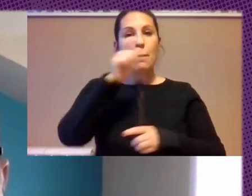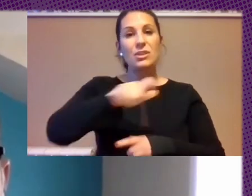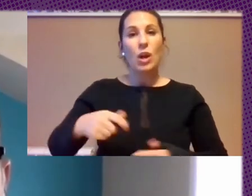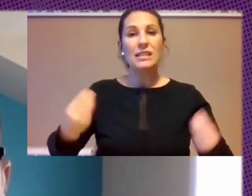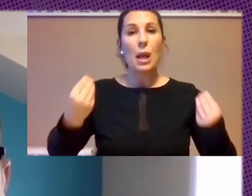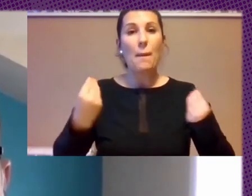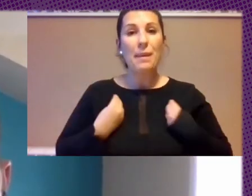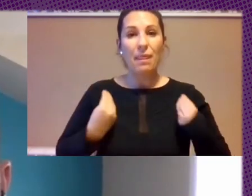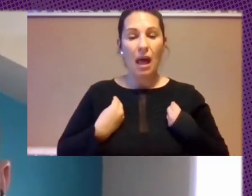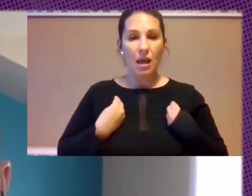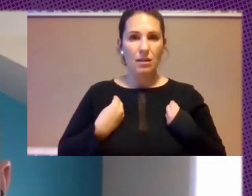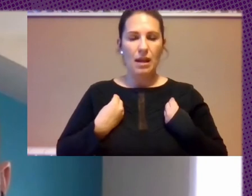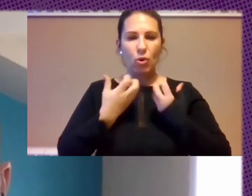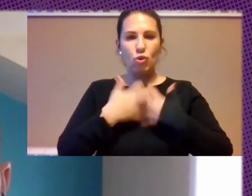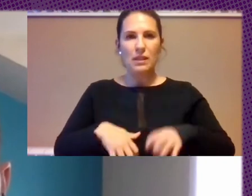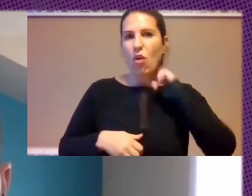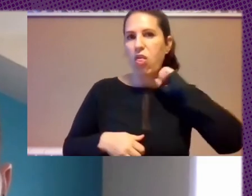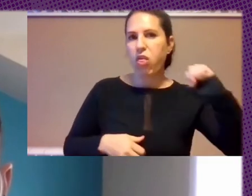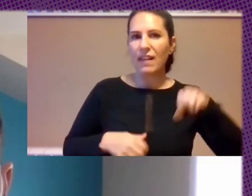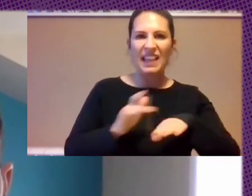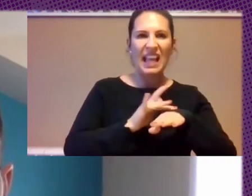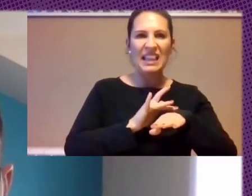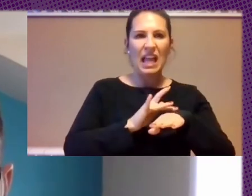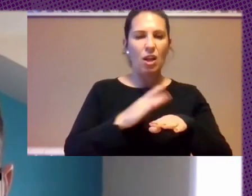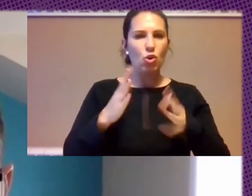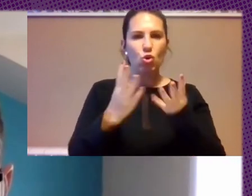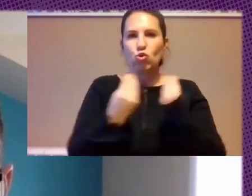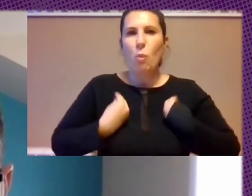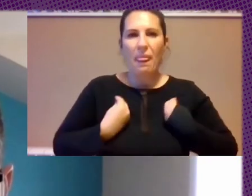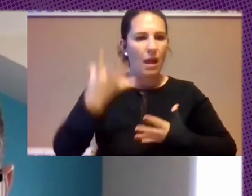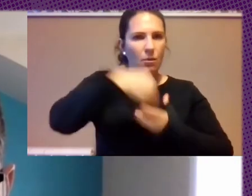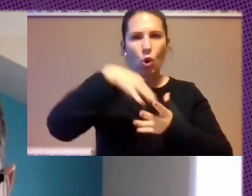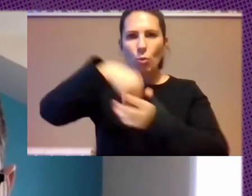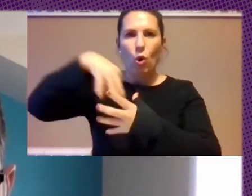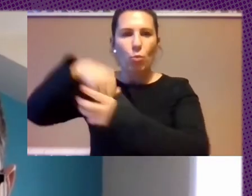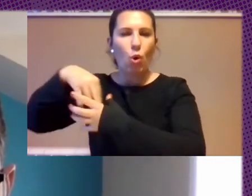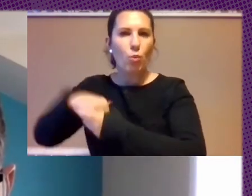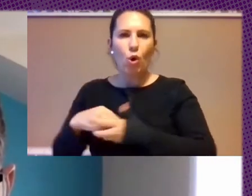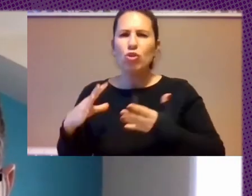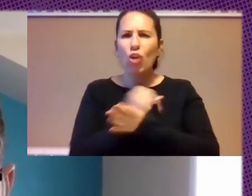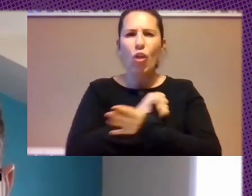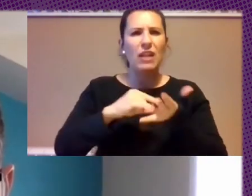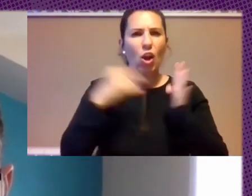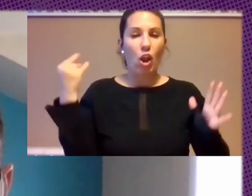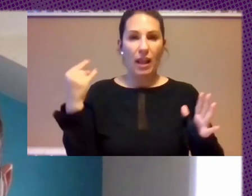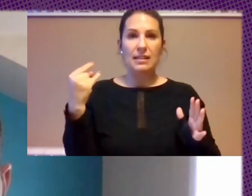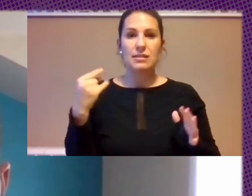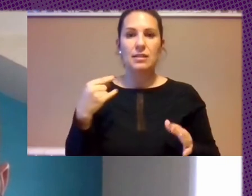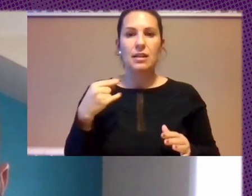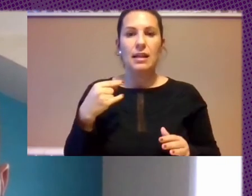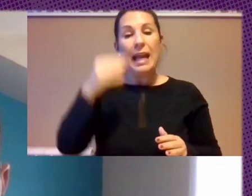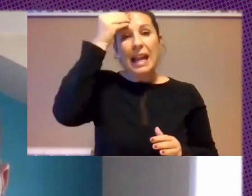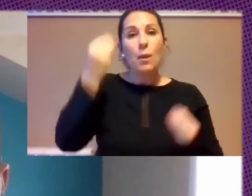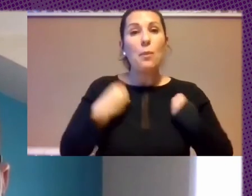Despiertan Al Momento Que Se Van A Dormir Y Que Tiene Todas Sus Dinámicas Sociales Y Personales Asociadas A Tecnologías Con Las Que Creen Que No